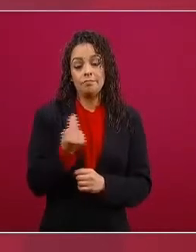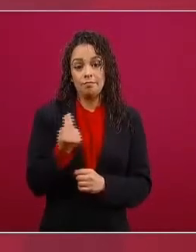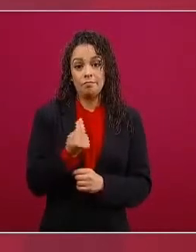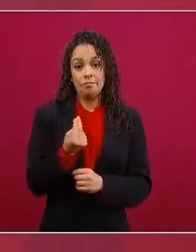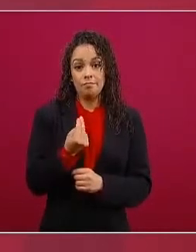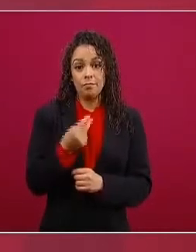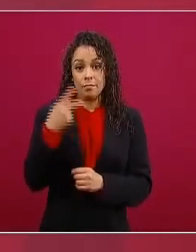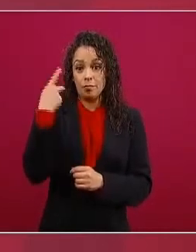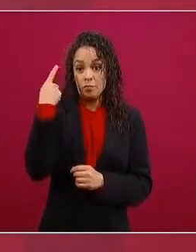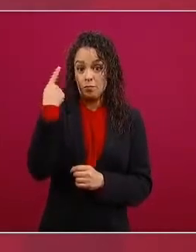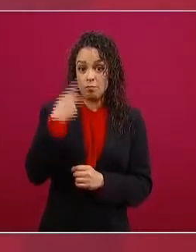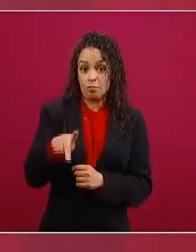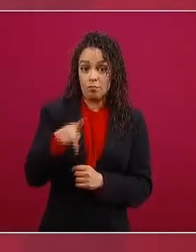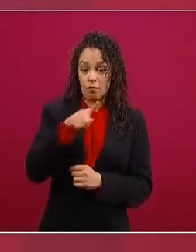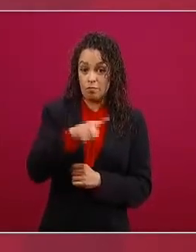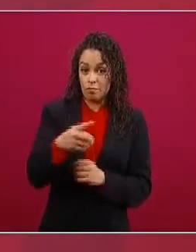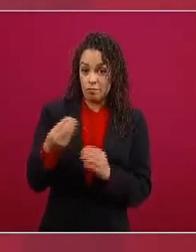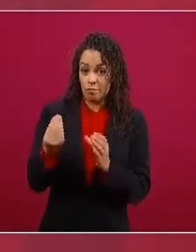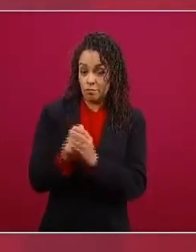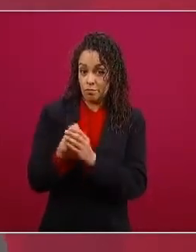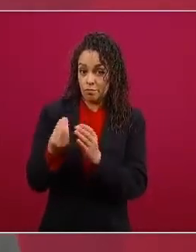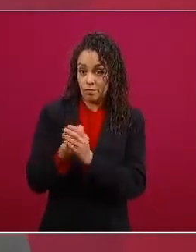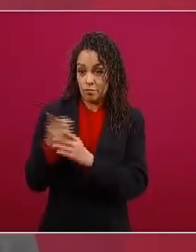administrativo sino de principios